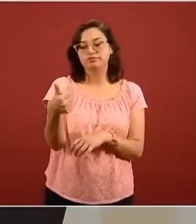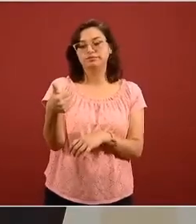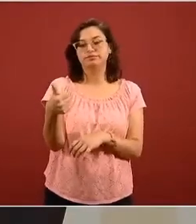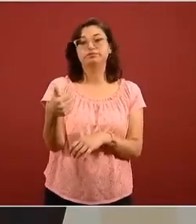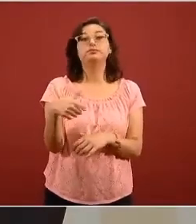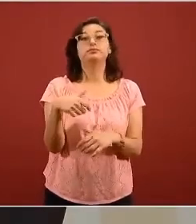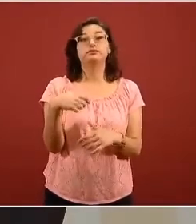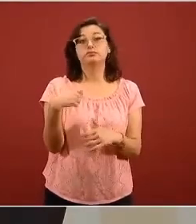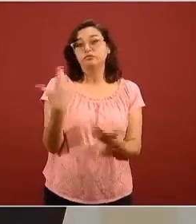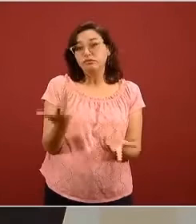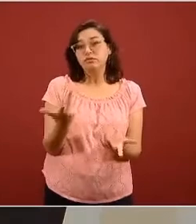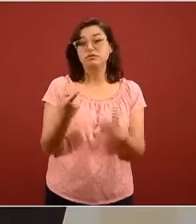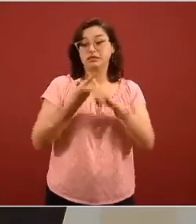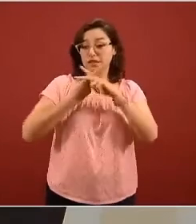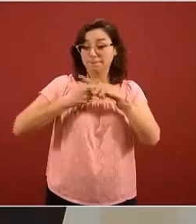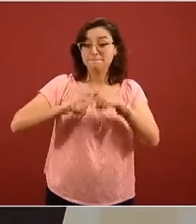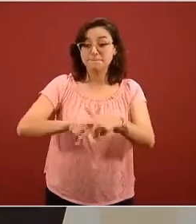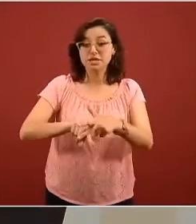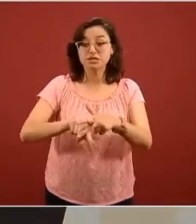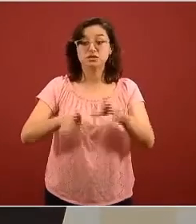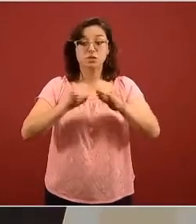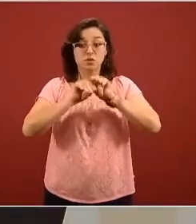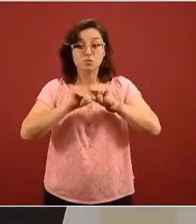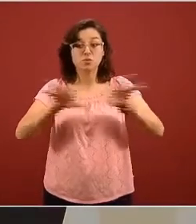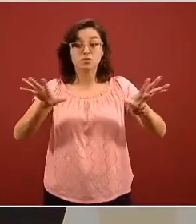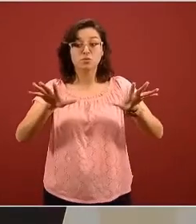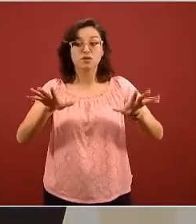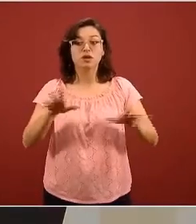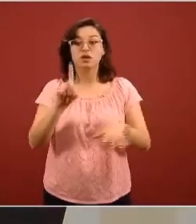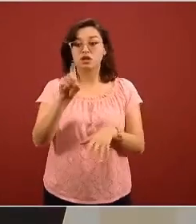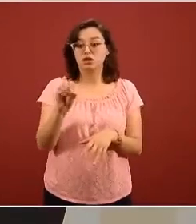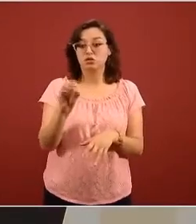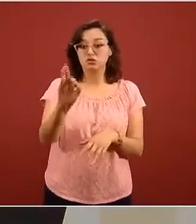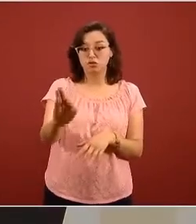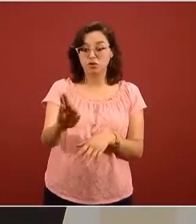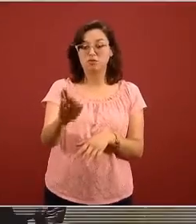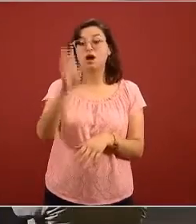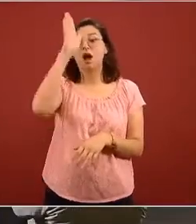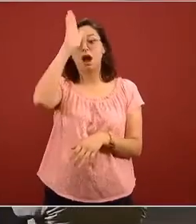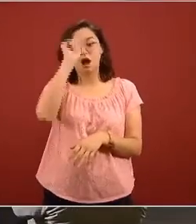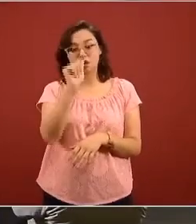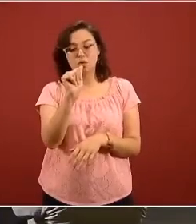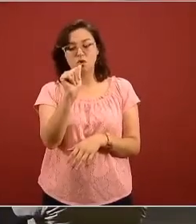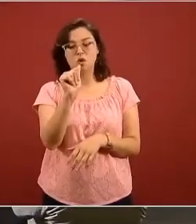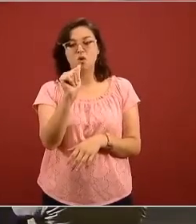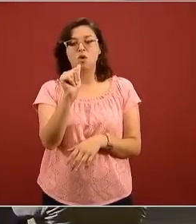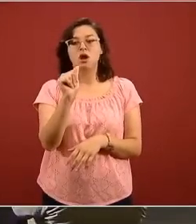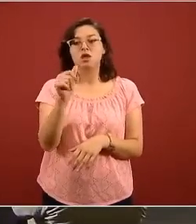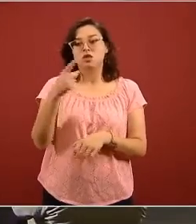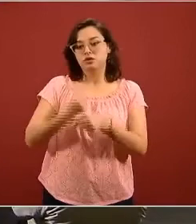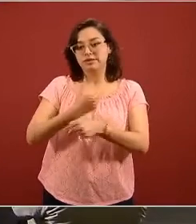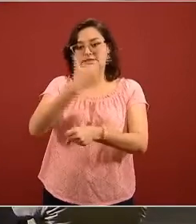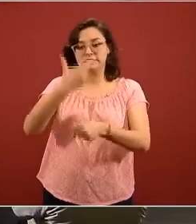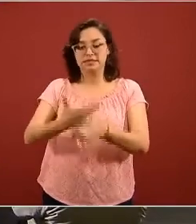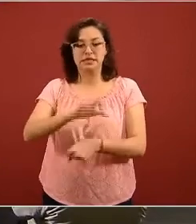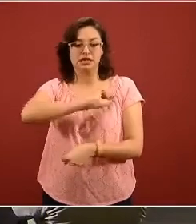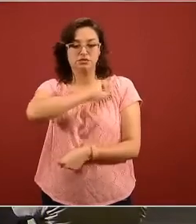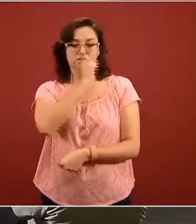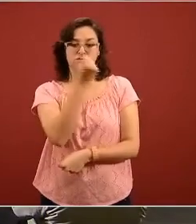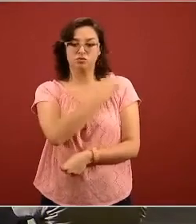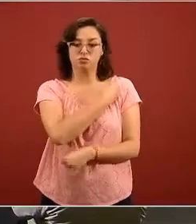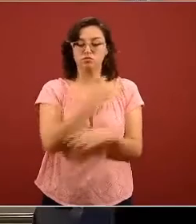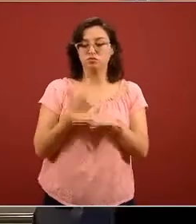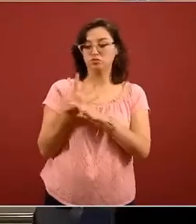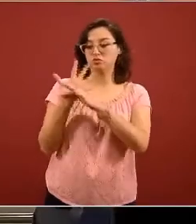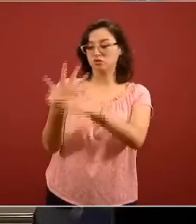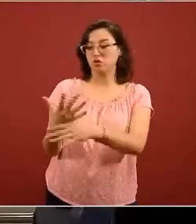a partir de que entró en vigor con su publicación en el diario oficial el acuerdo del secretario de salud que estipula